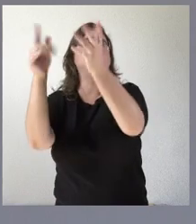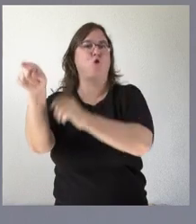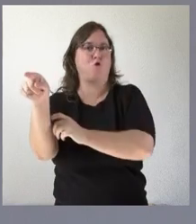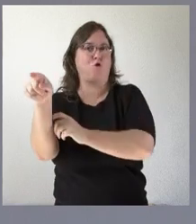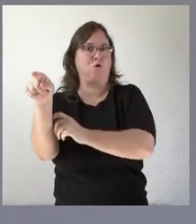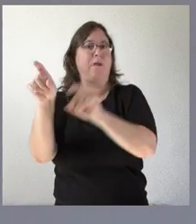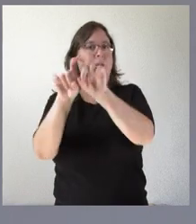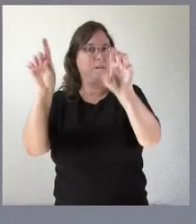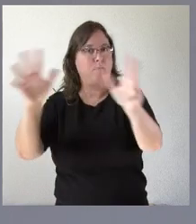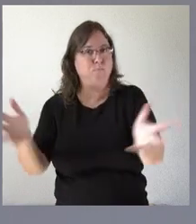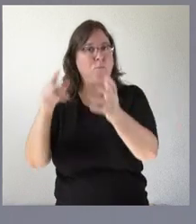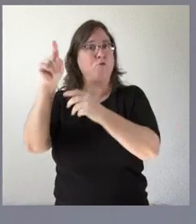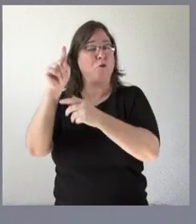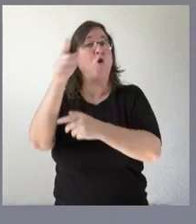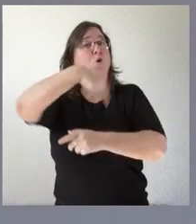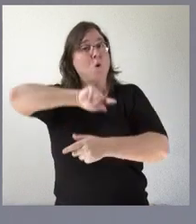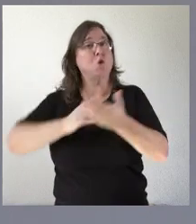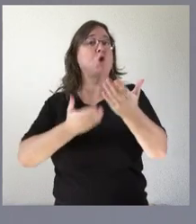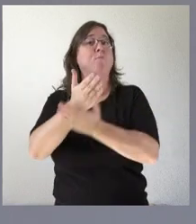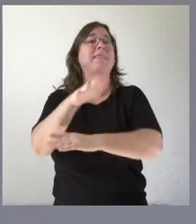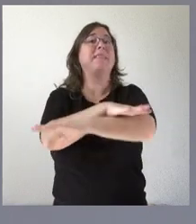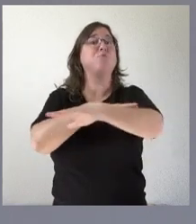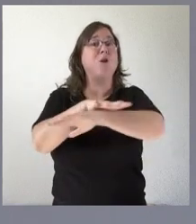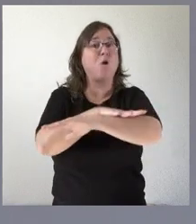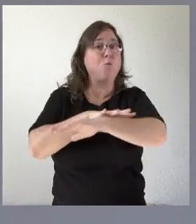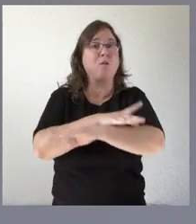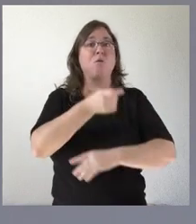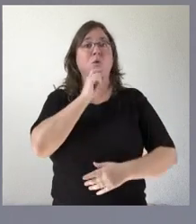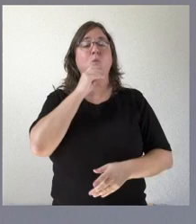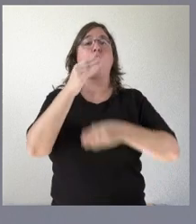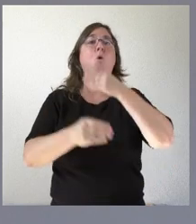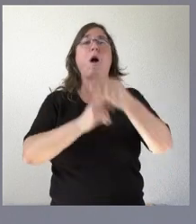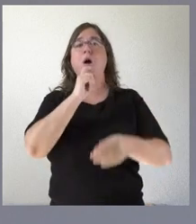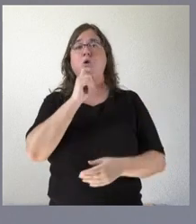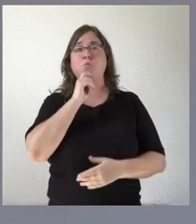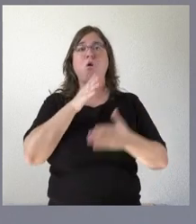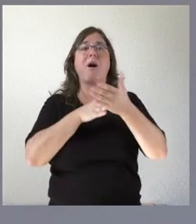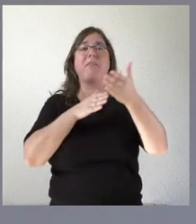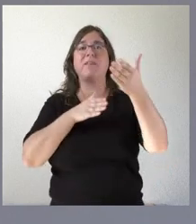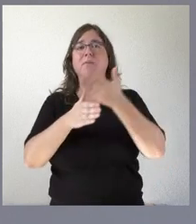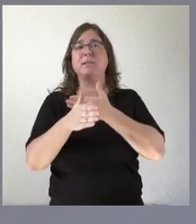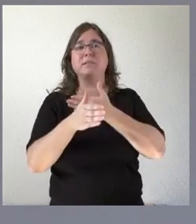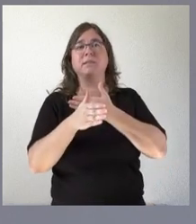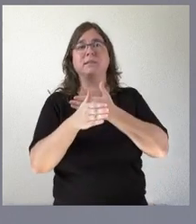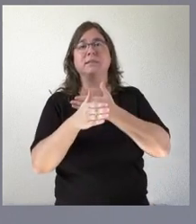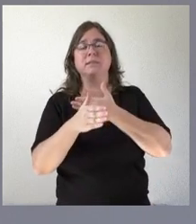pedimos también al gobierno es que actúe siempre por la vía de la